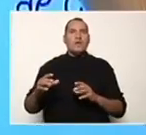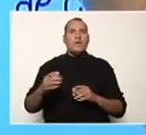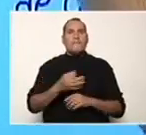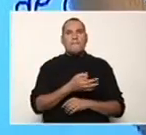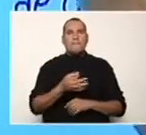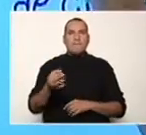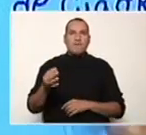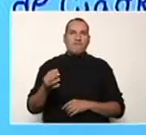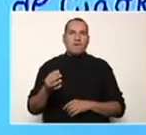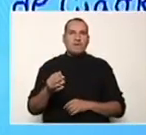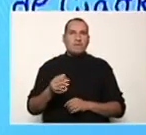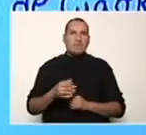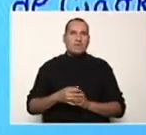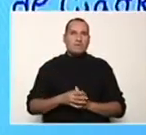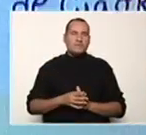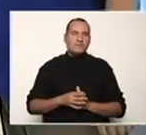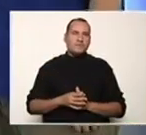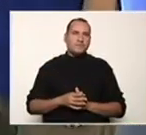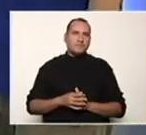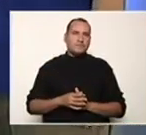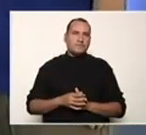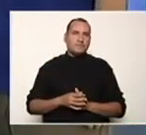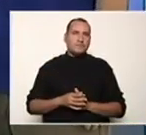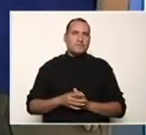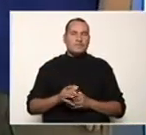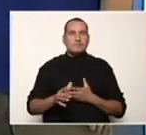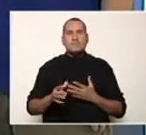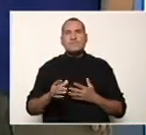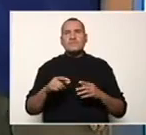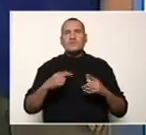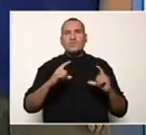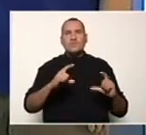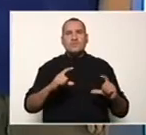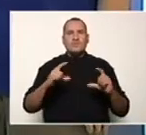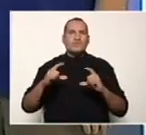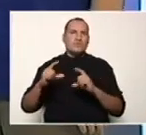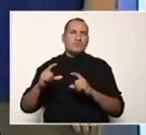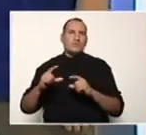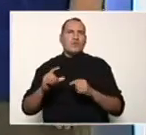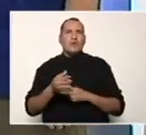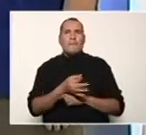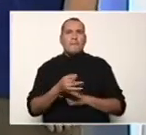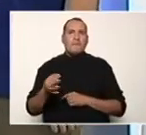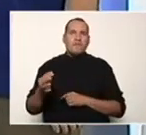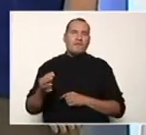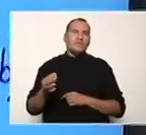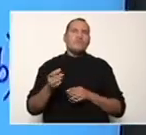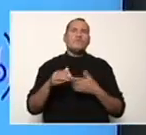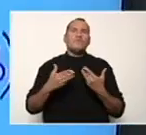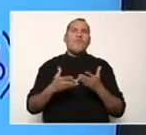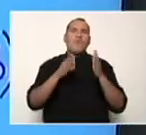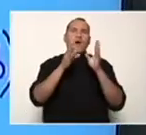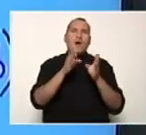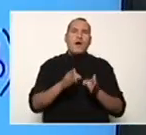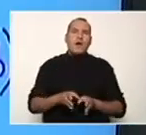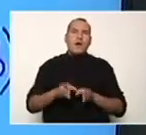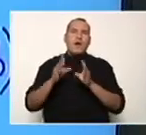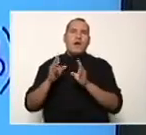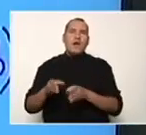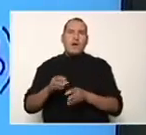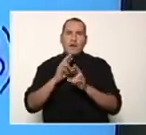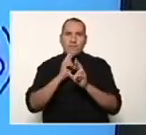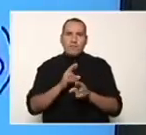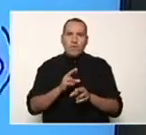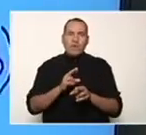perfecto. Los trinomios de cuadrado perfecto en su factorización quedan como resultado el